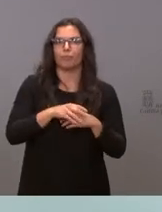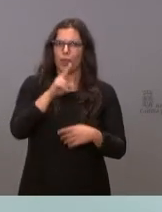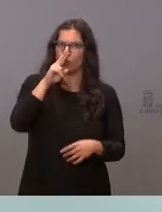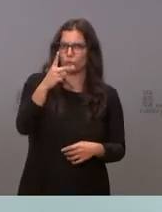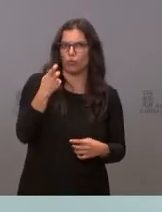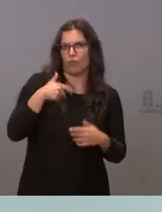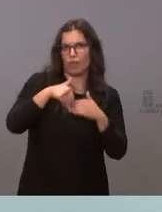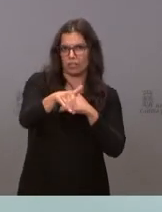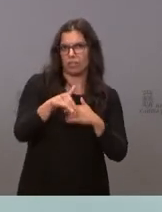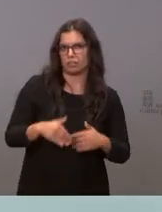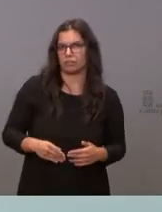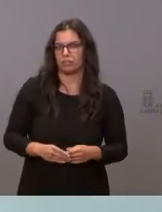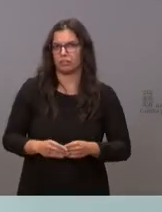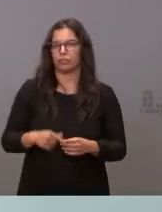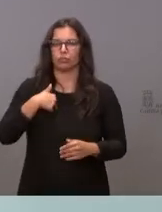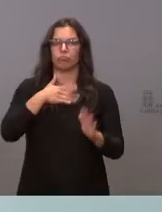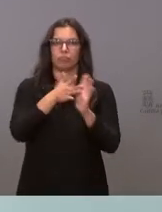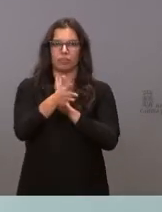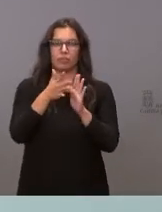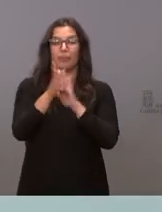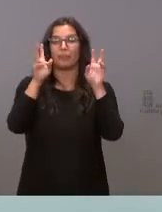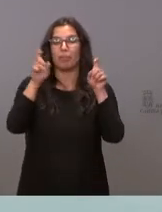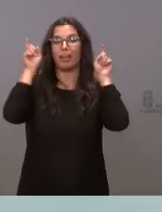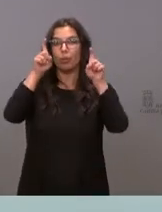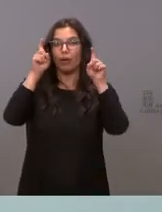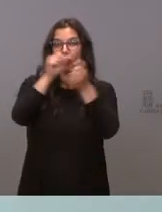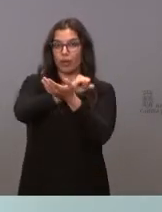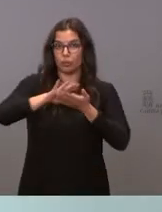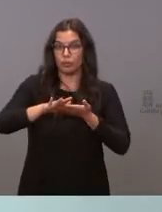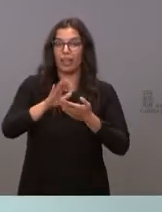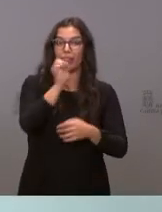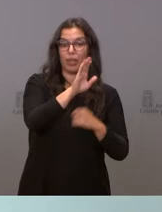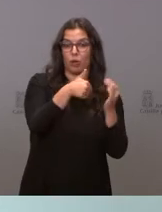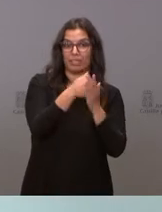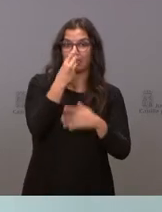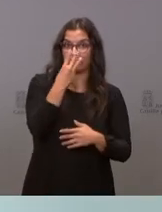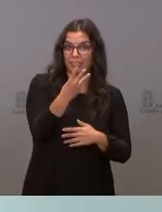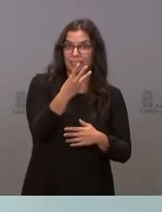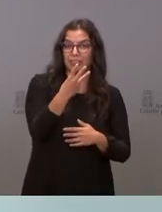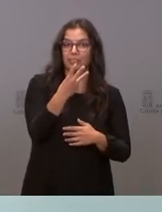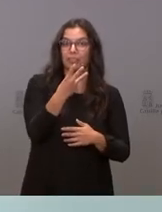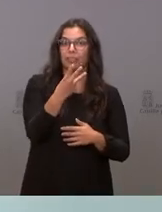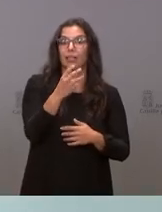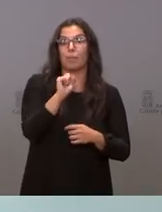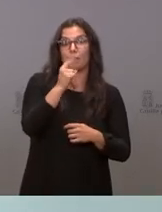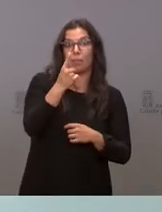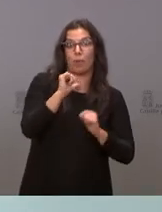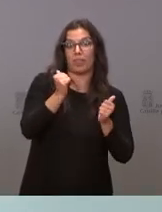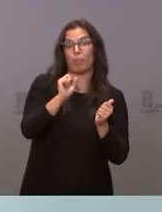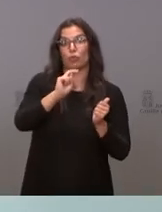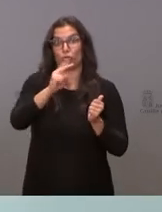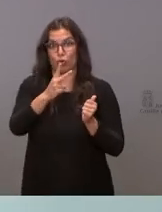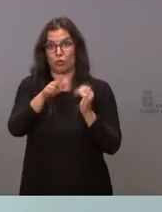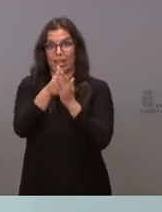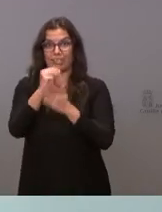delante y voy a explicar. La educación gratuita de cero a tres años vamos a empezar por los niños